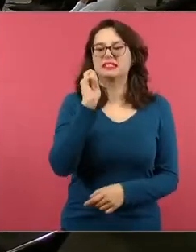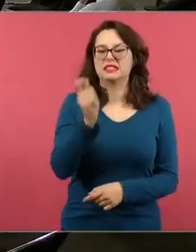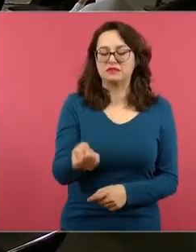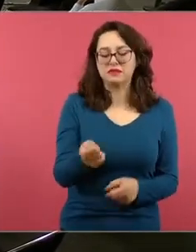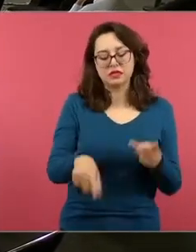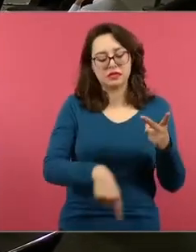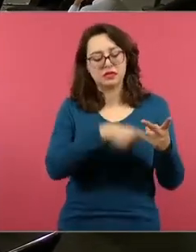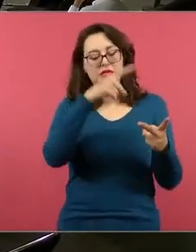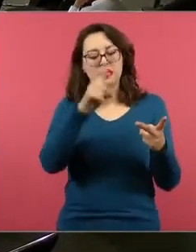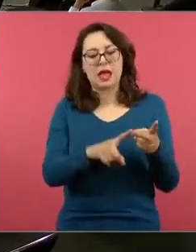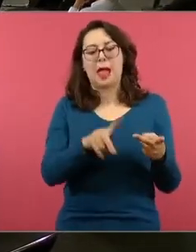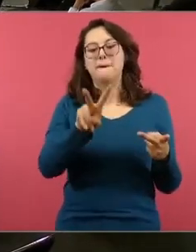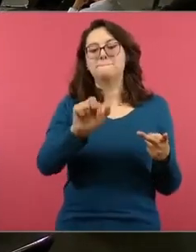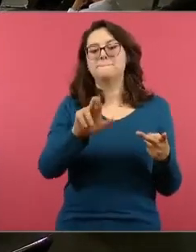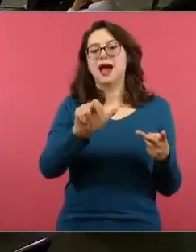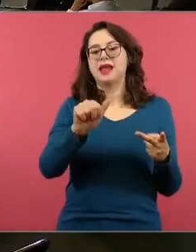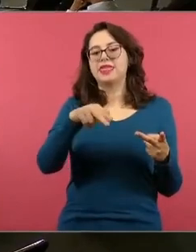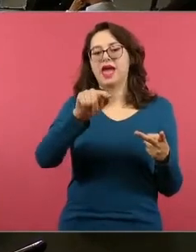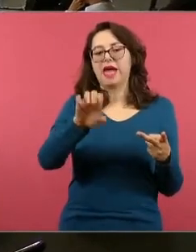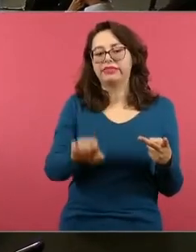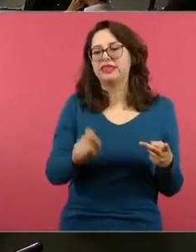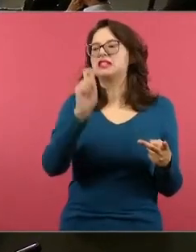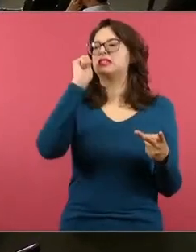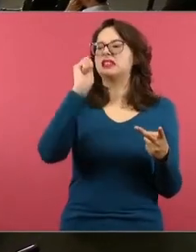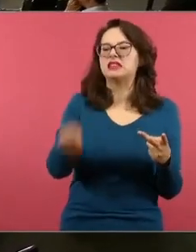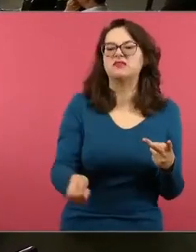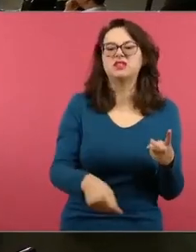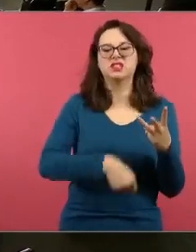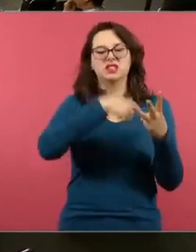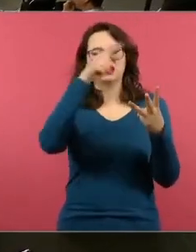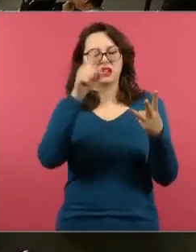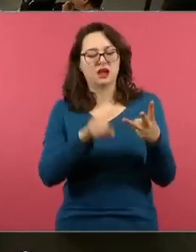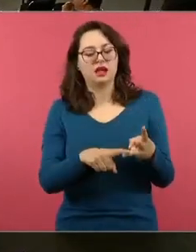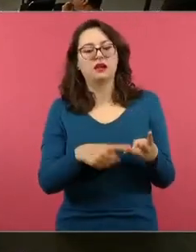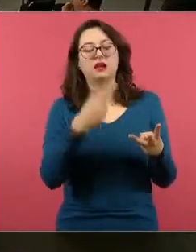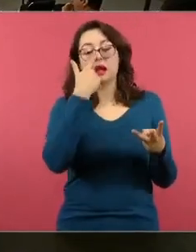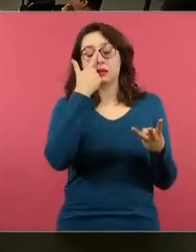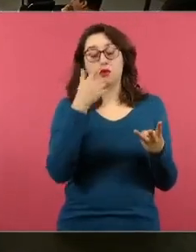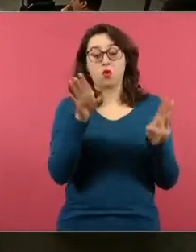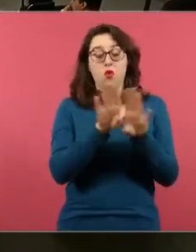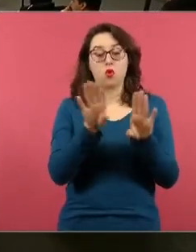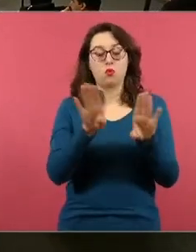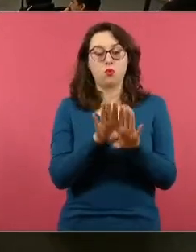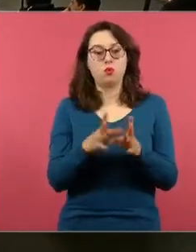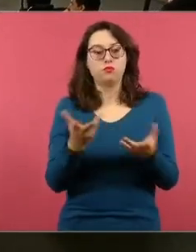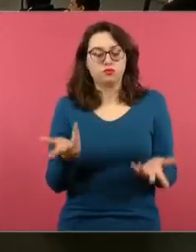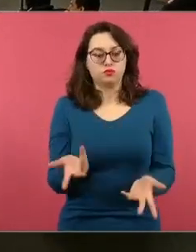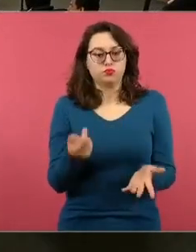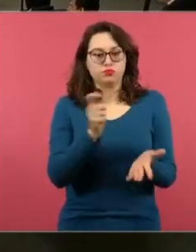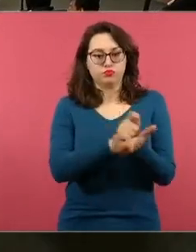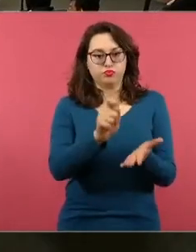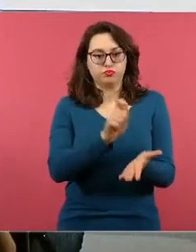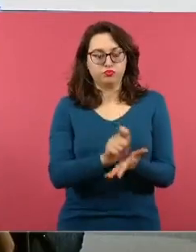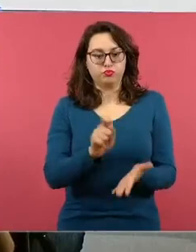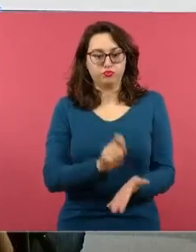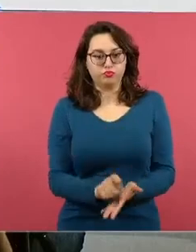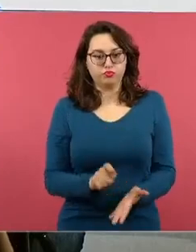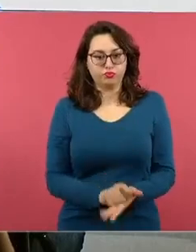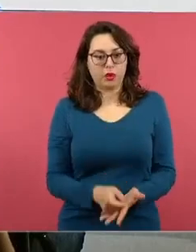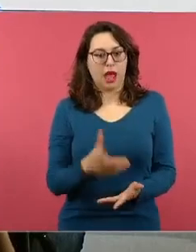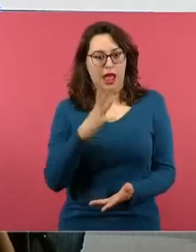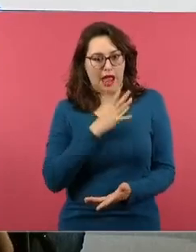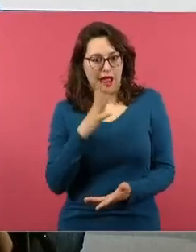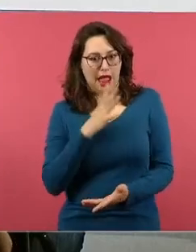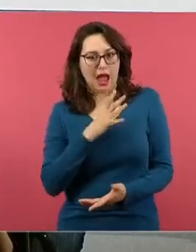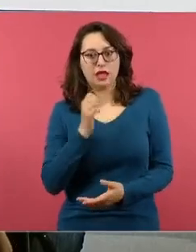hablamos de ella, a qué nos estamos refiriendo, las experiencias orales y escritas con raíces en lenguas originarias